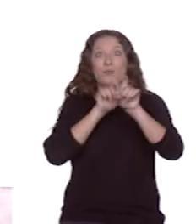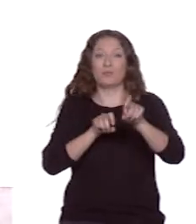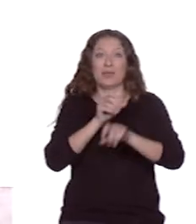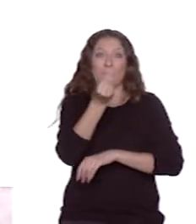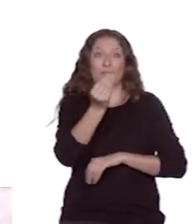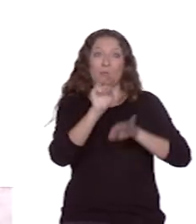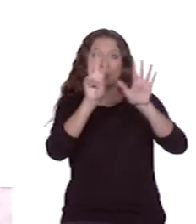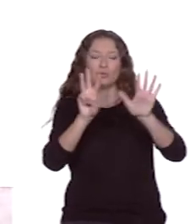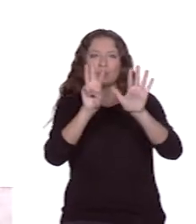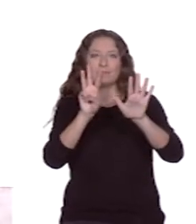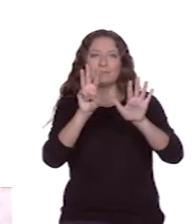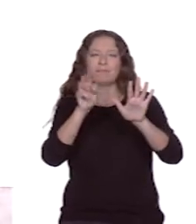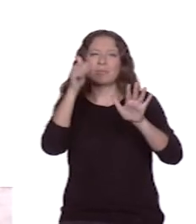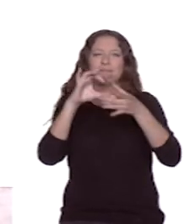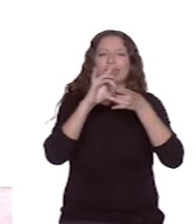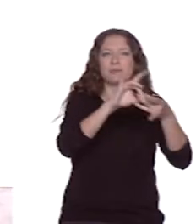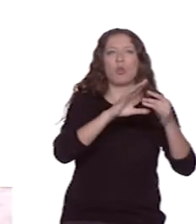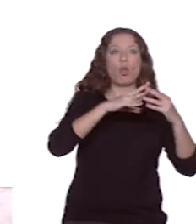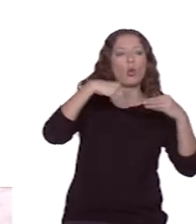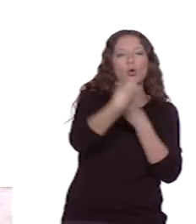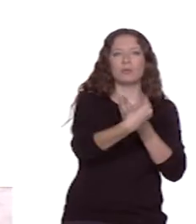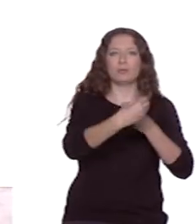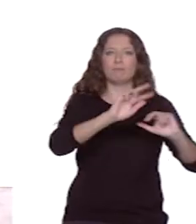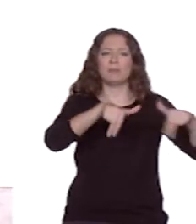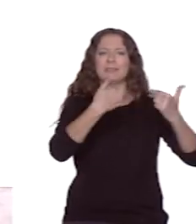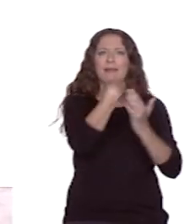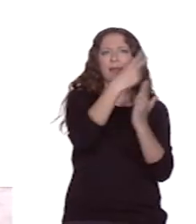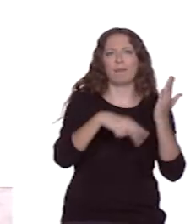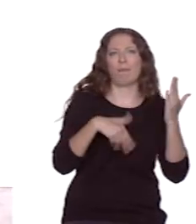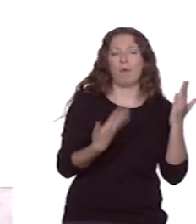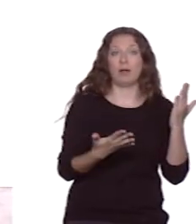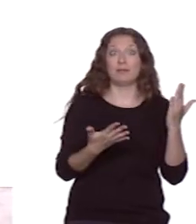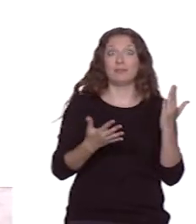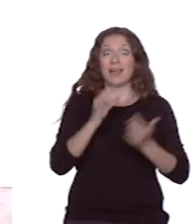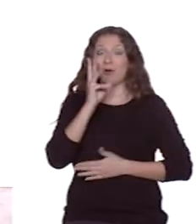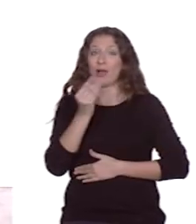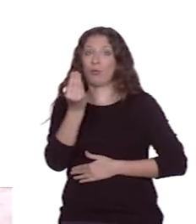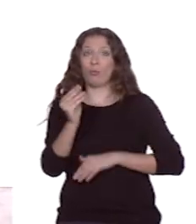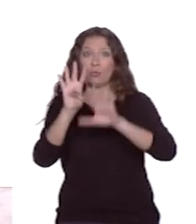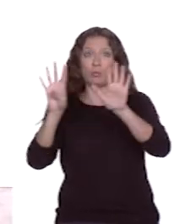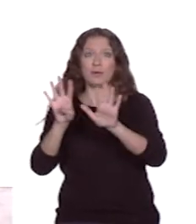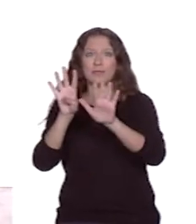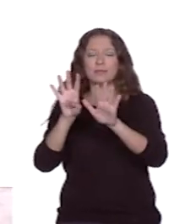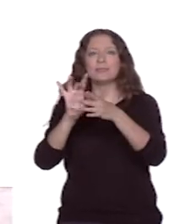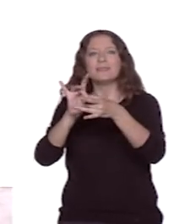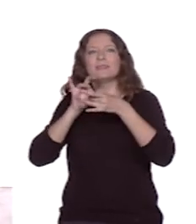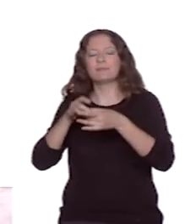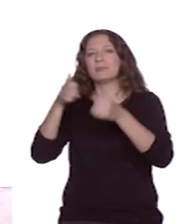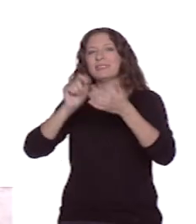con los documentos que el dispositivo nos permite leer. En cambio ahora, la pregunta Q9 se ocupa de su interfaz de usuario.